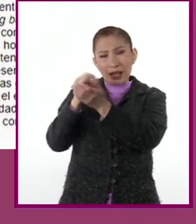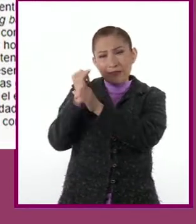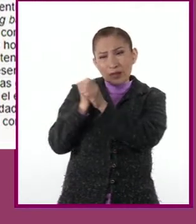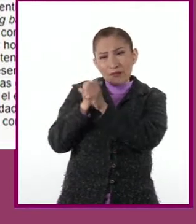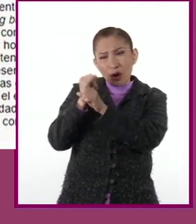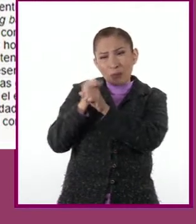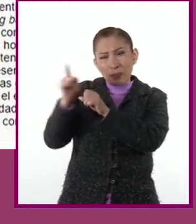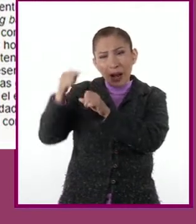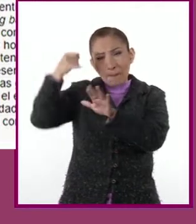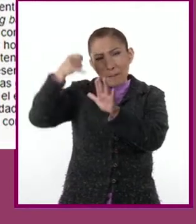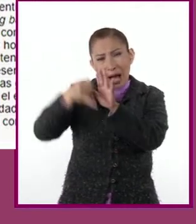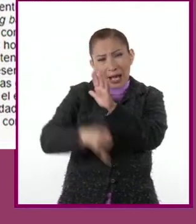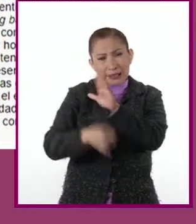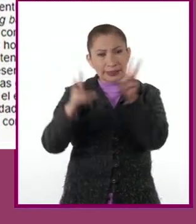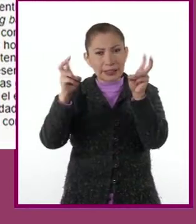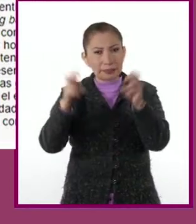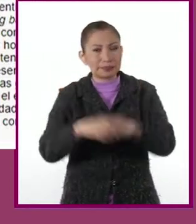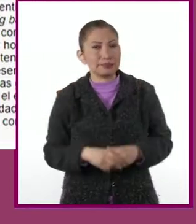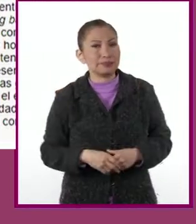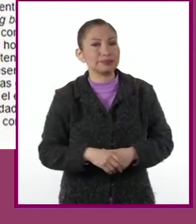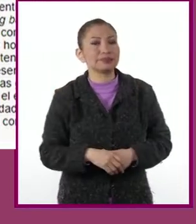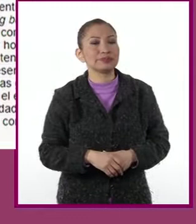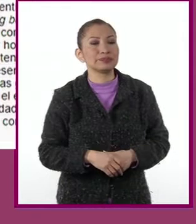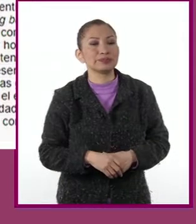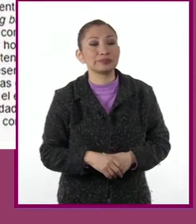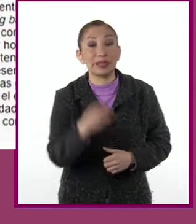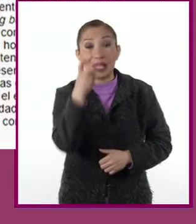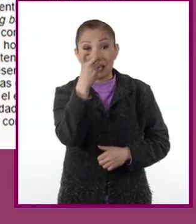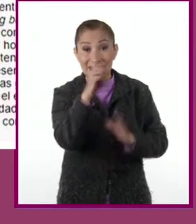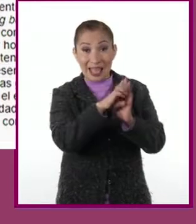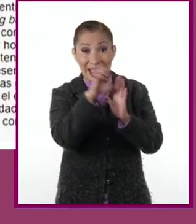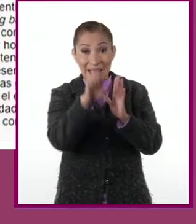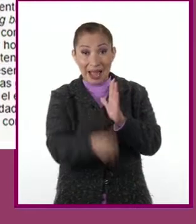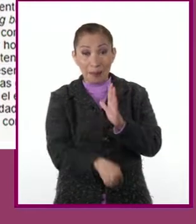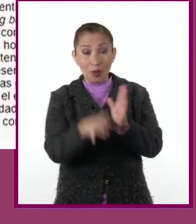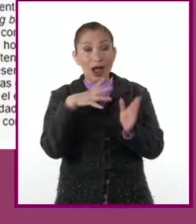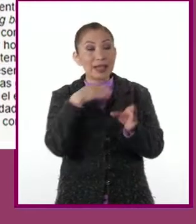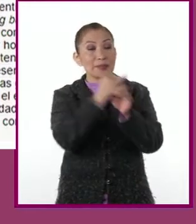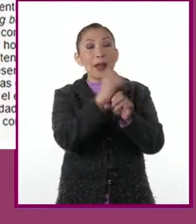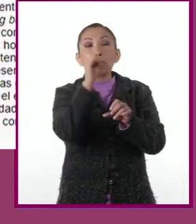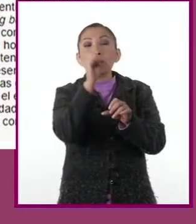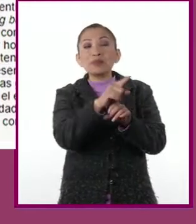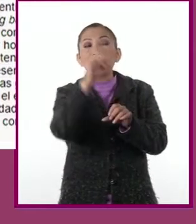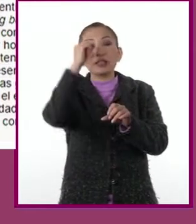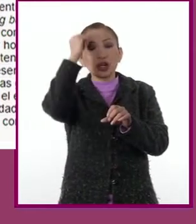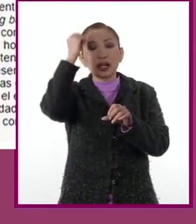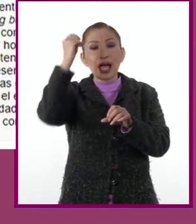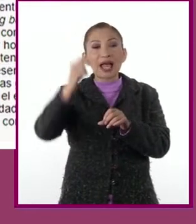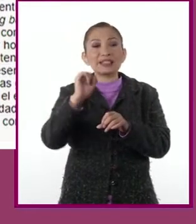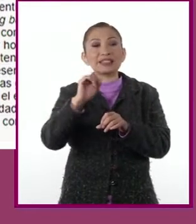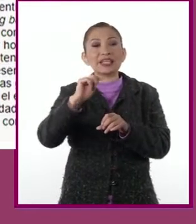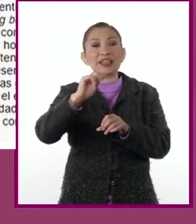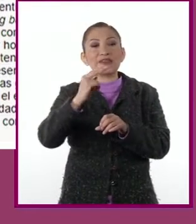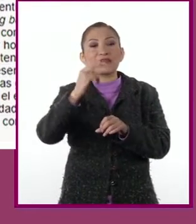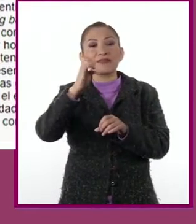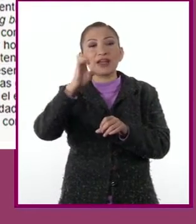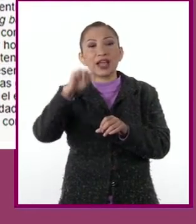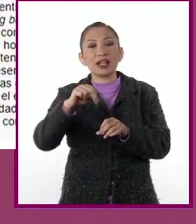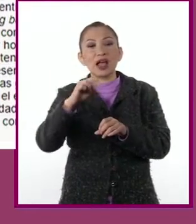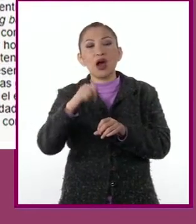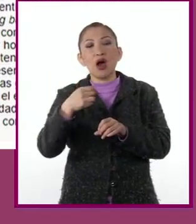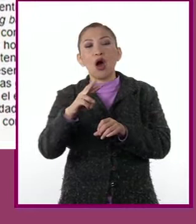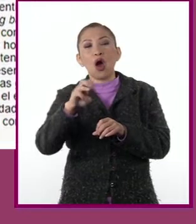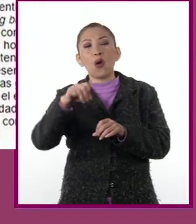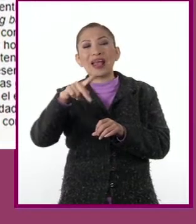aunar más en el tema. En este ejemplo, se investiga sobre la teoría de Stephen Hawking. Y tenemos algunas